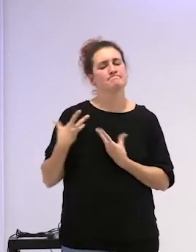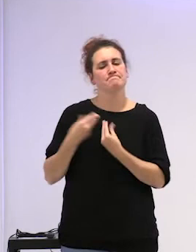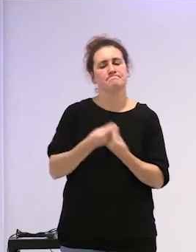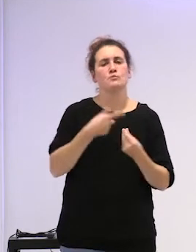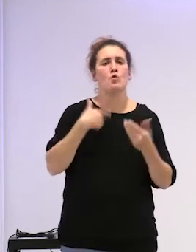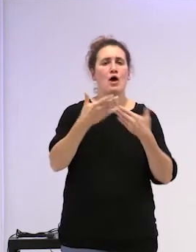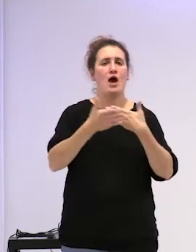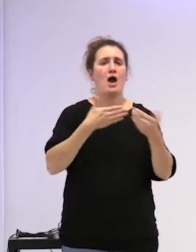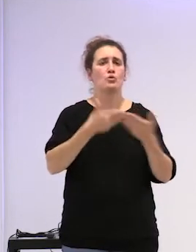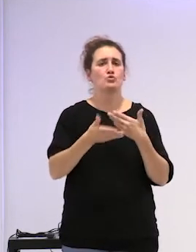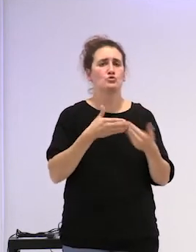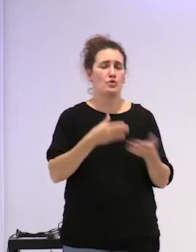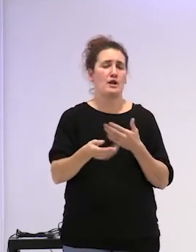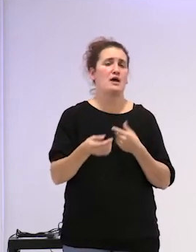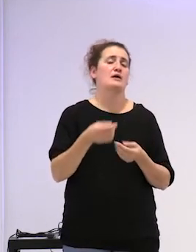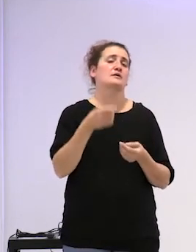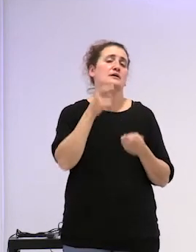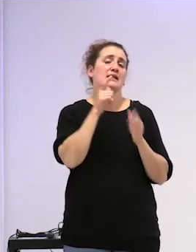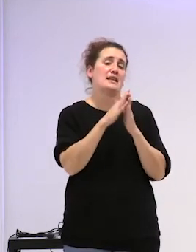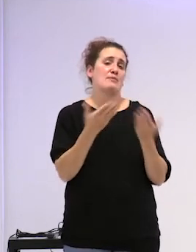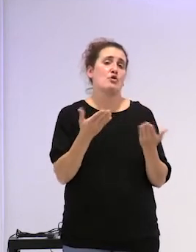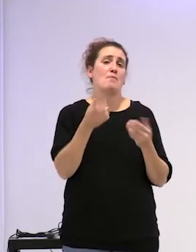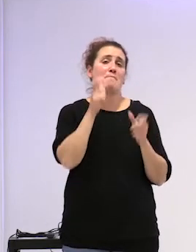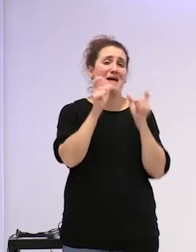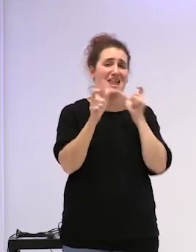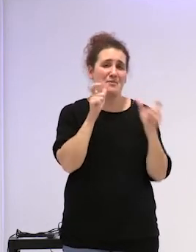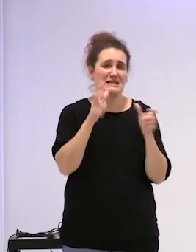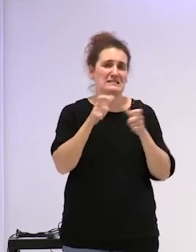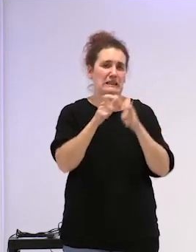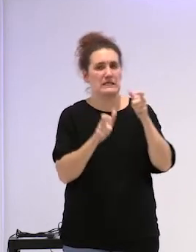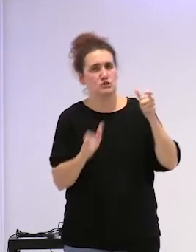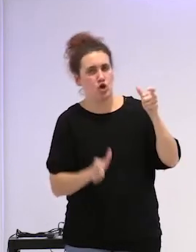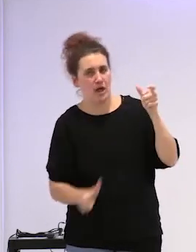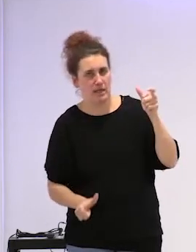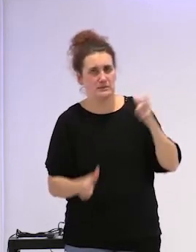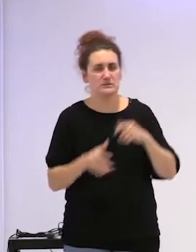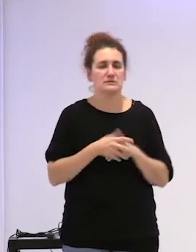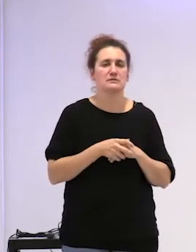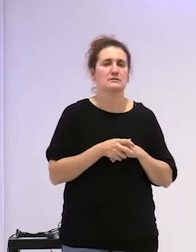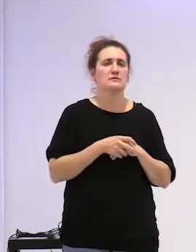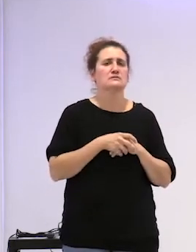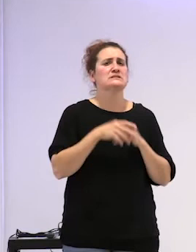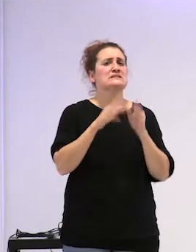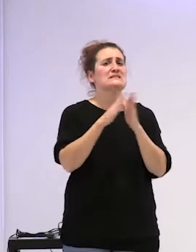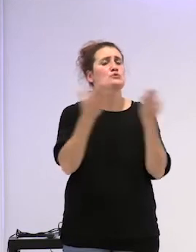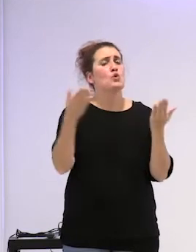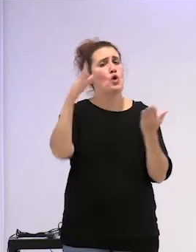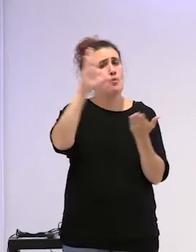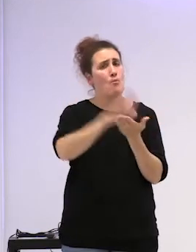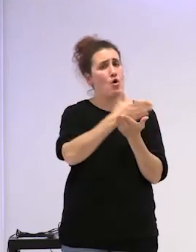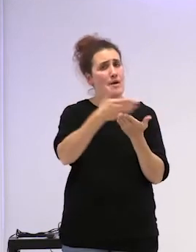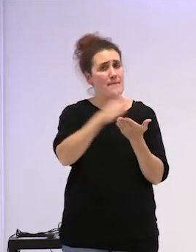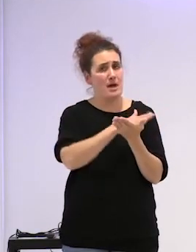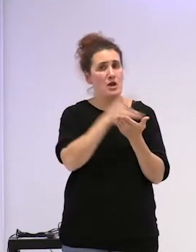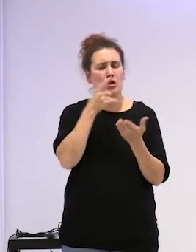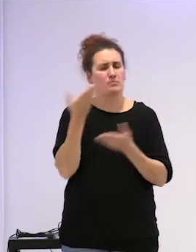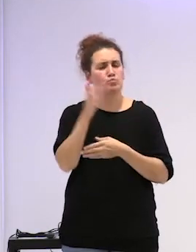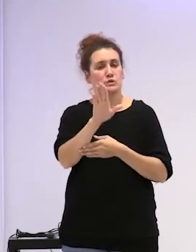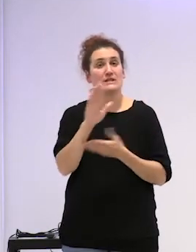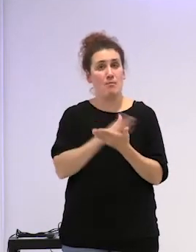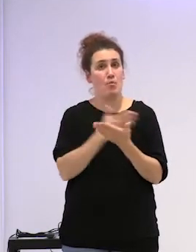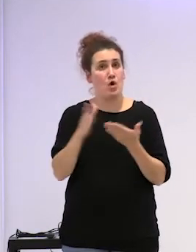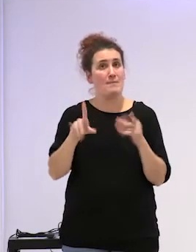del libro Palabras Dislocadas este es el título de un poemario que muestra mediante poemas y